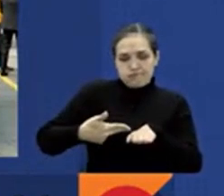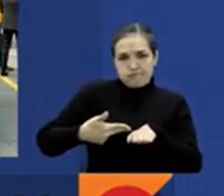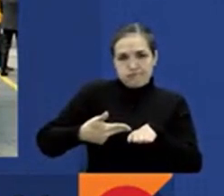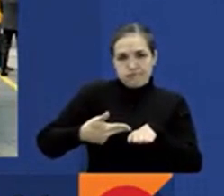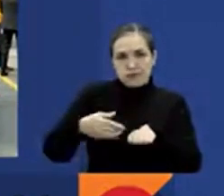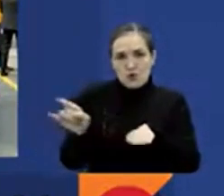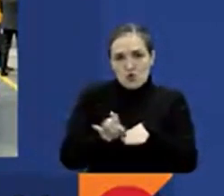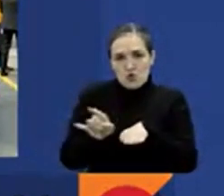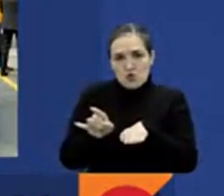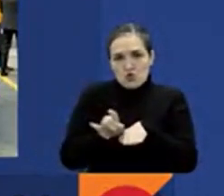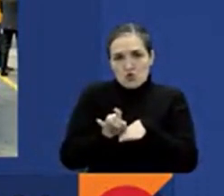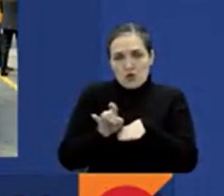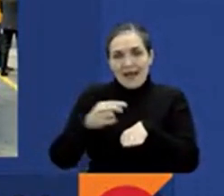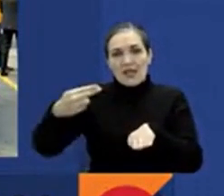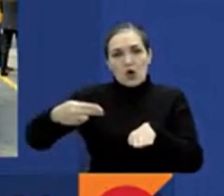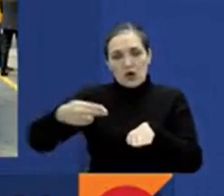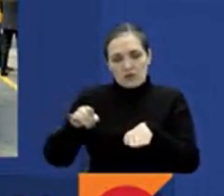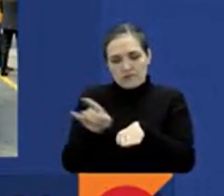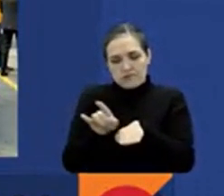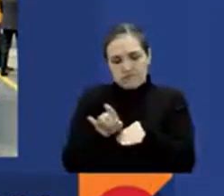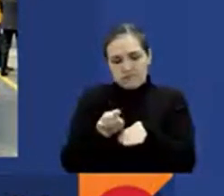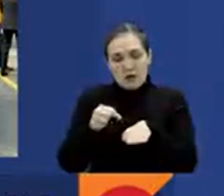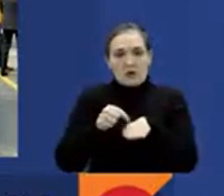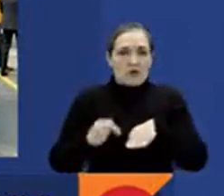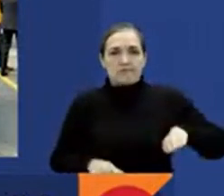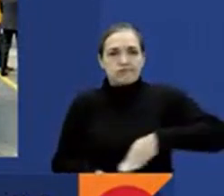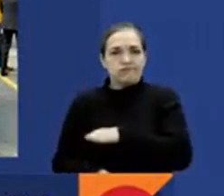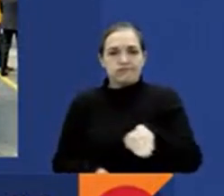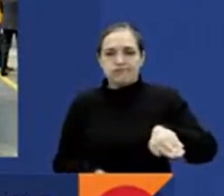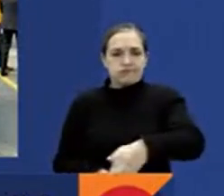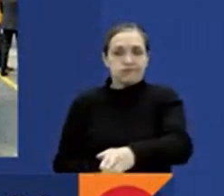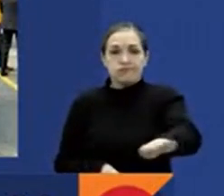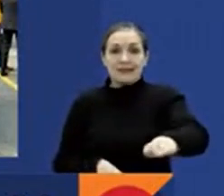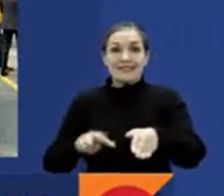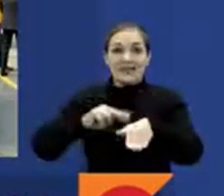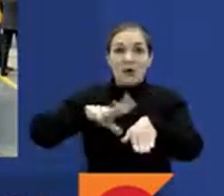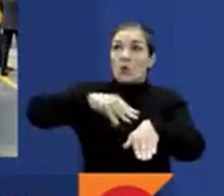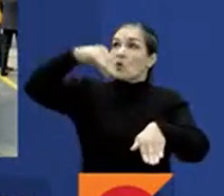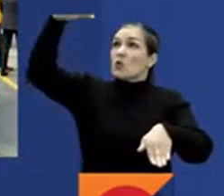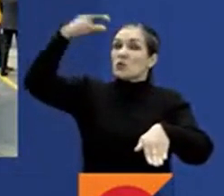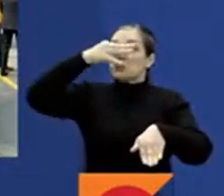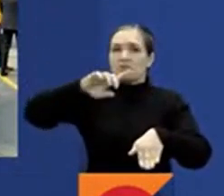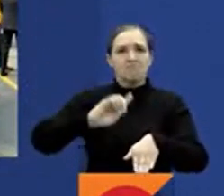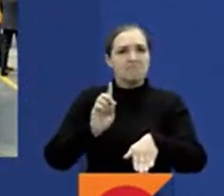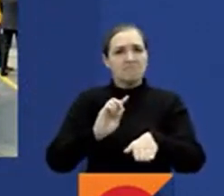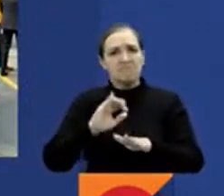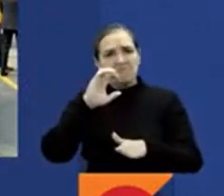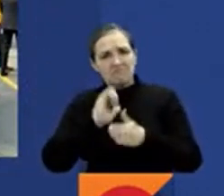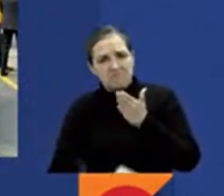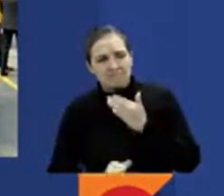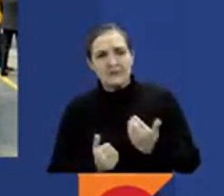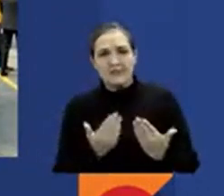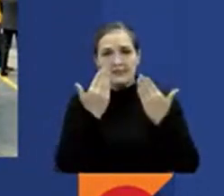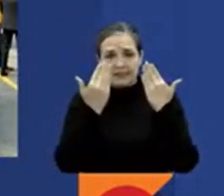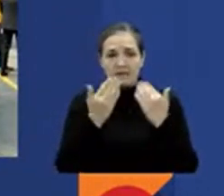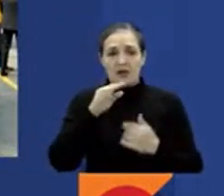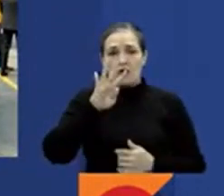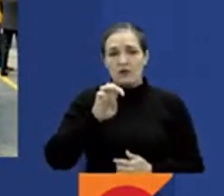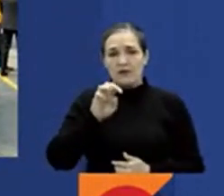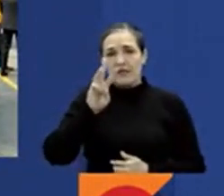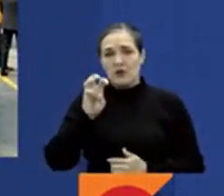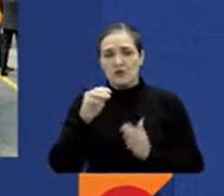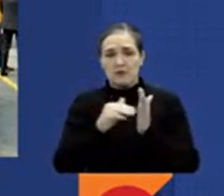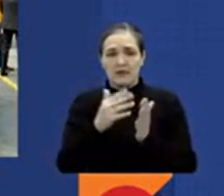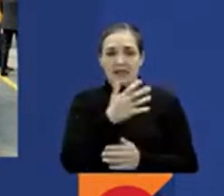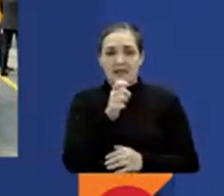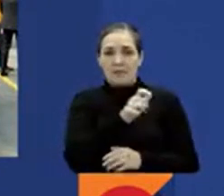evitar más de 130 toneladas de carbono al año y más de 98.500 pasajeros